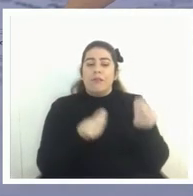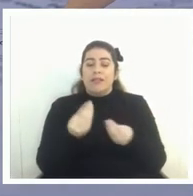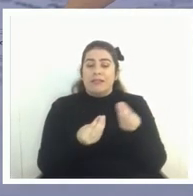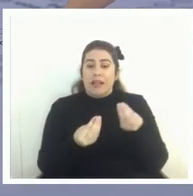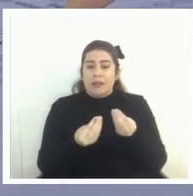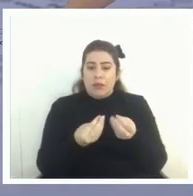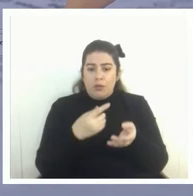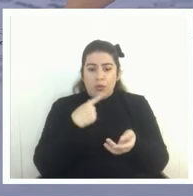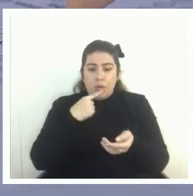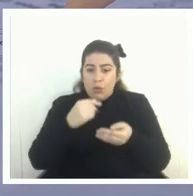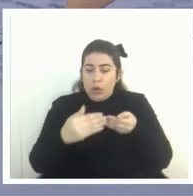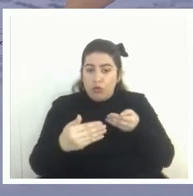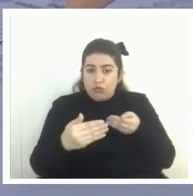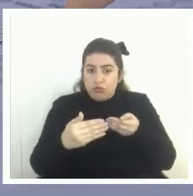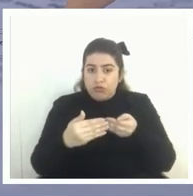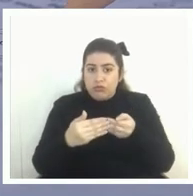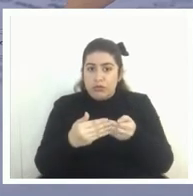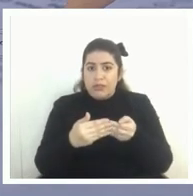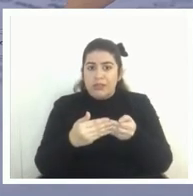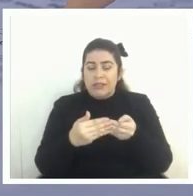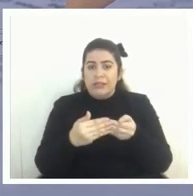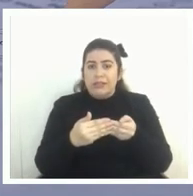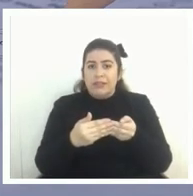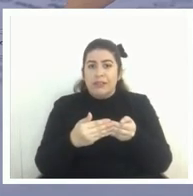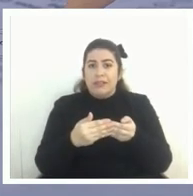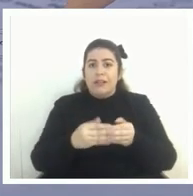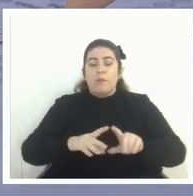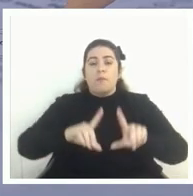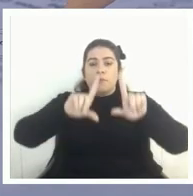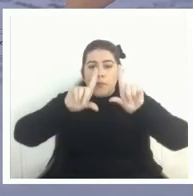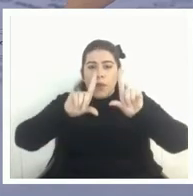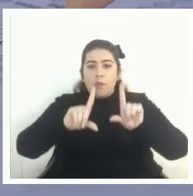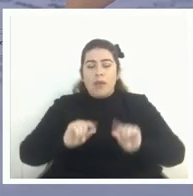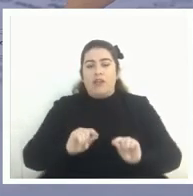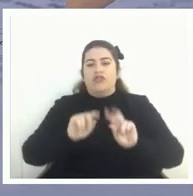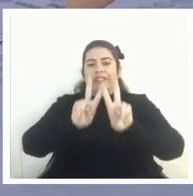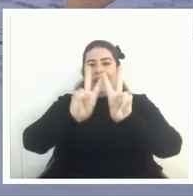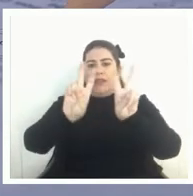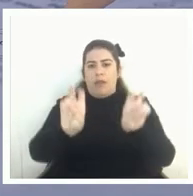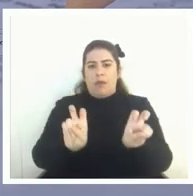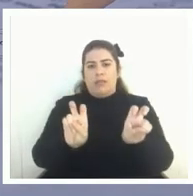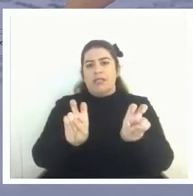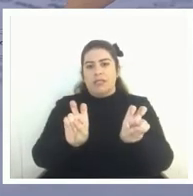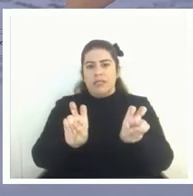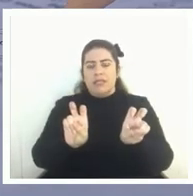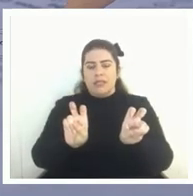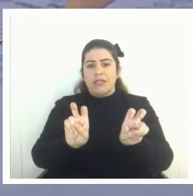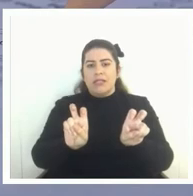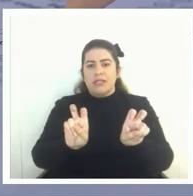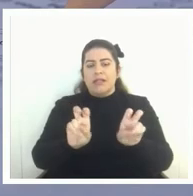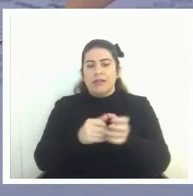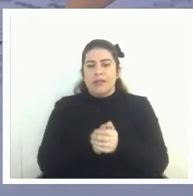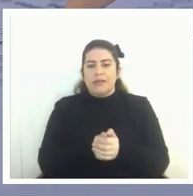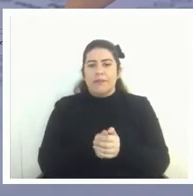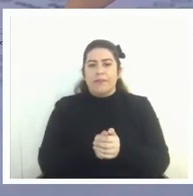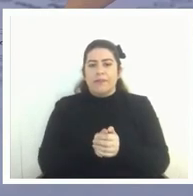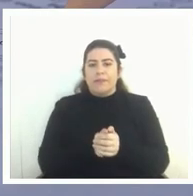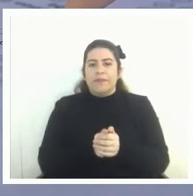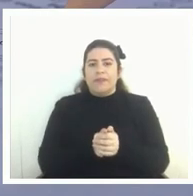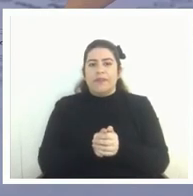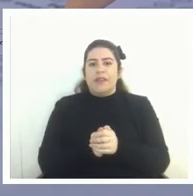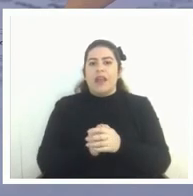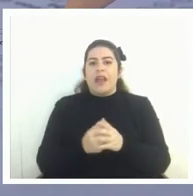fue la drástica reducción de contenidos que se evalúan